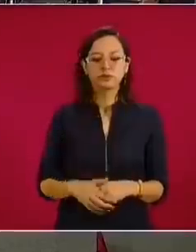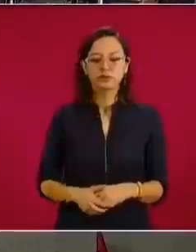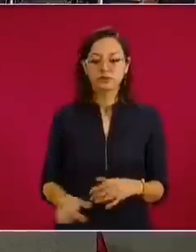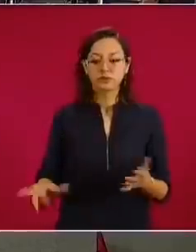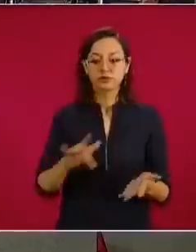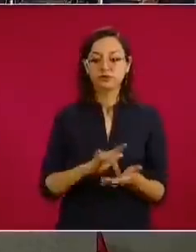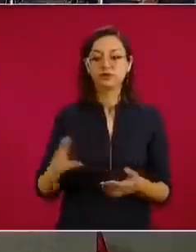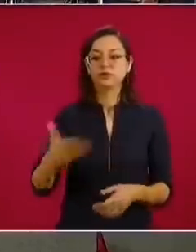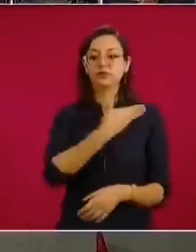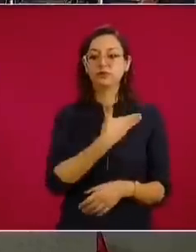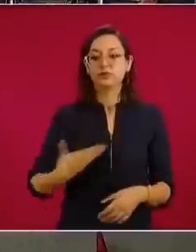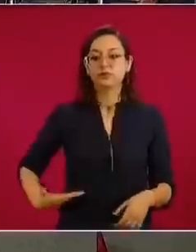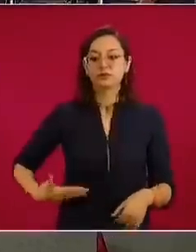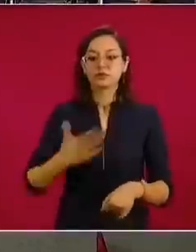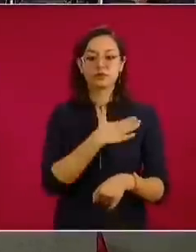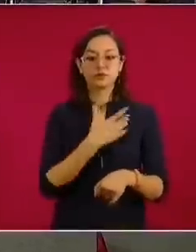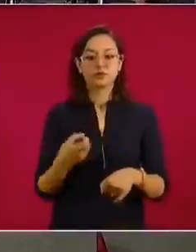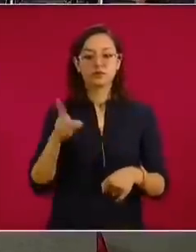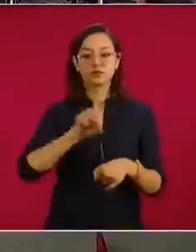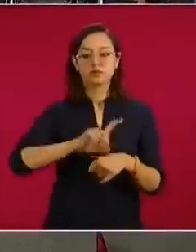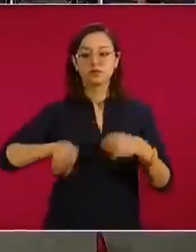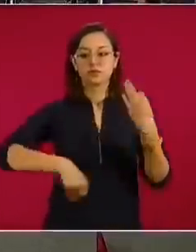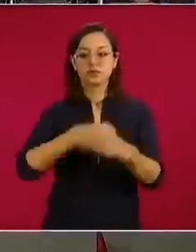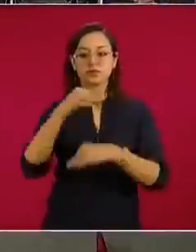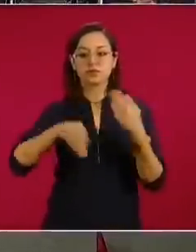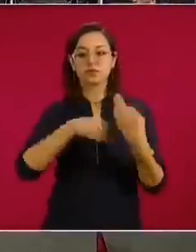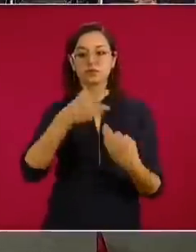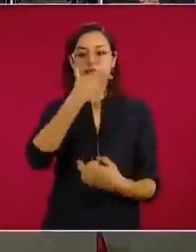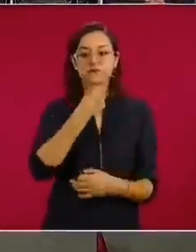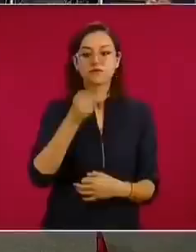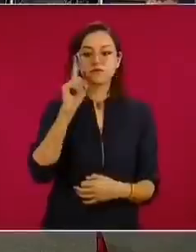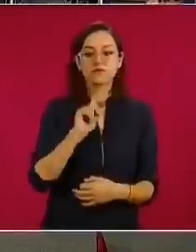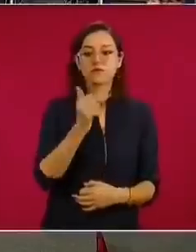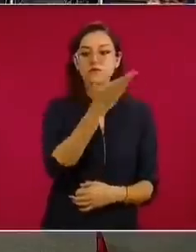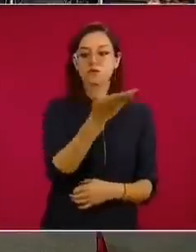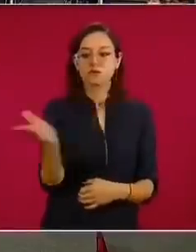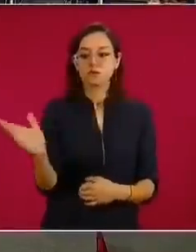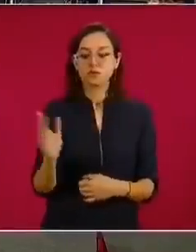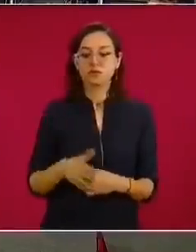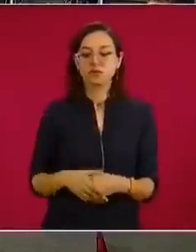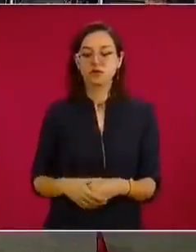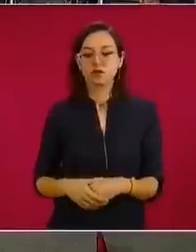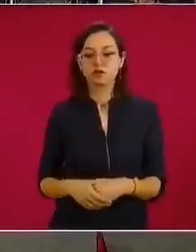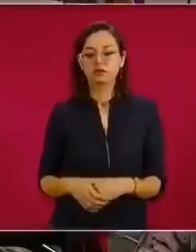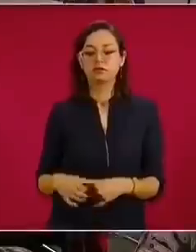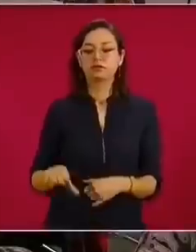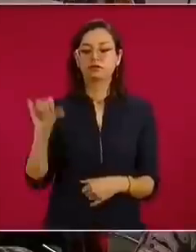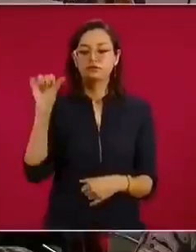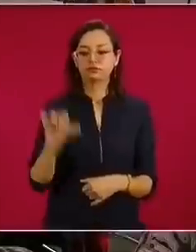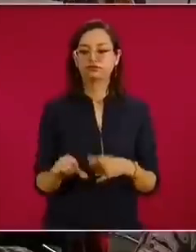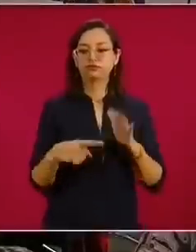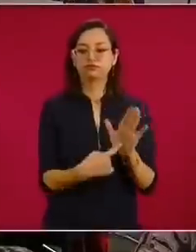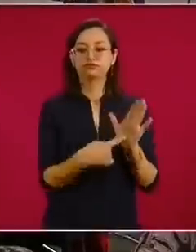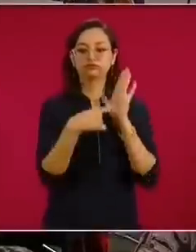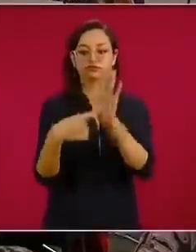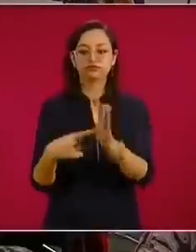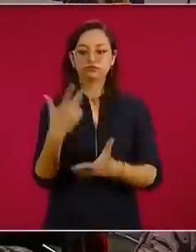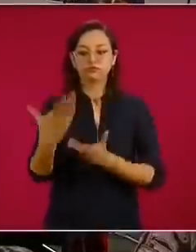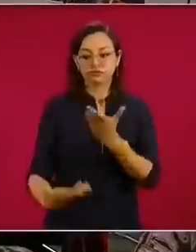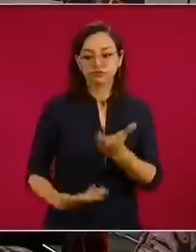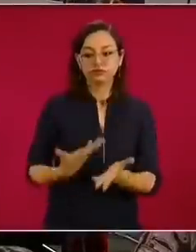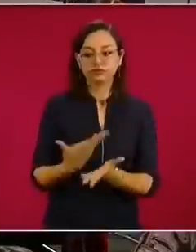Gracias, presidente. Buenos días a todas, a todos. Pues venimos esta mañana a presentarles